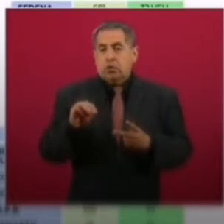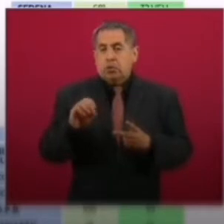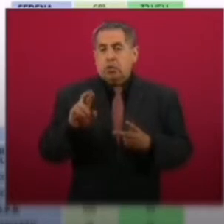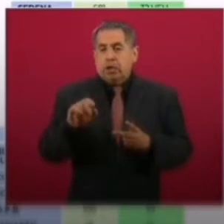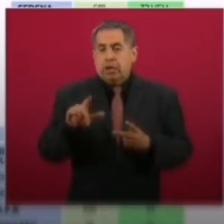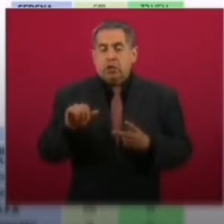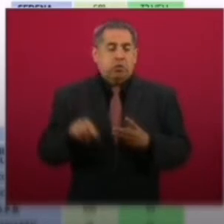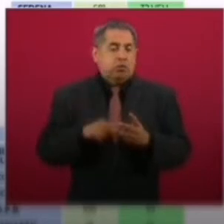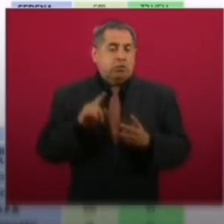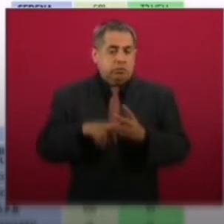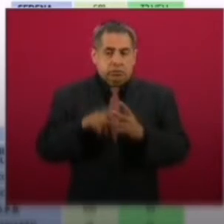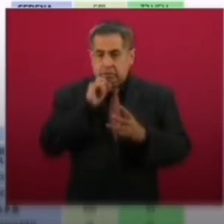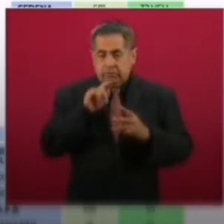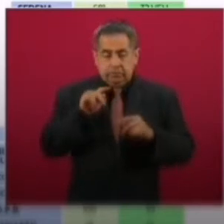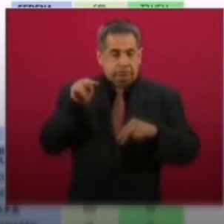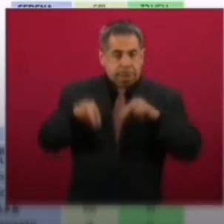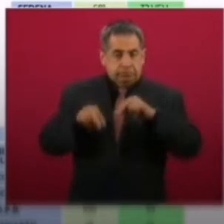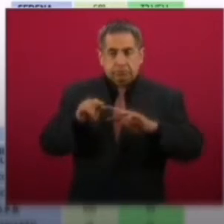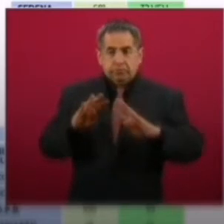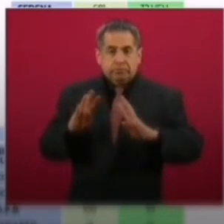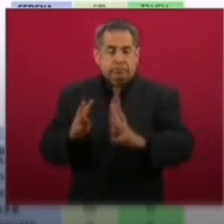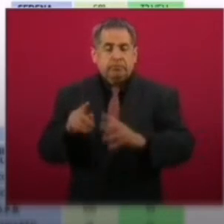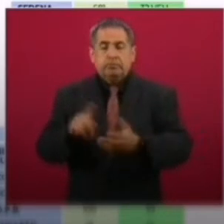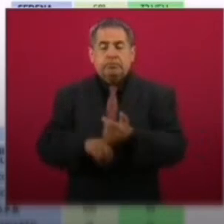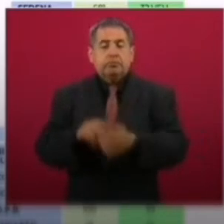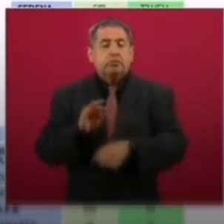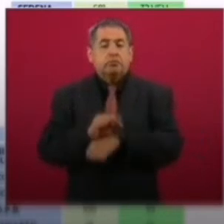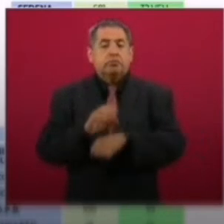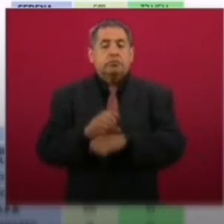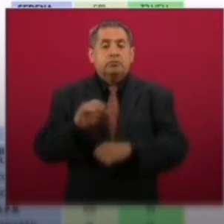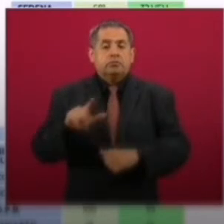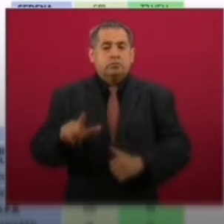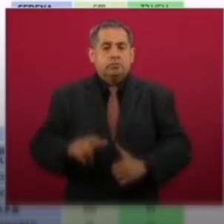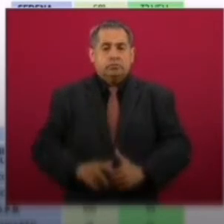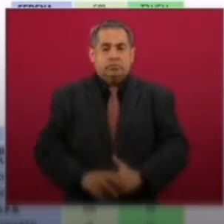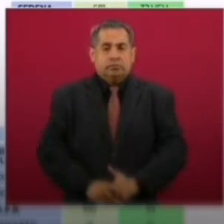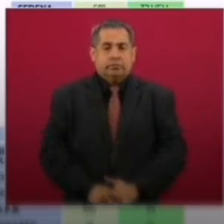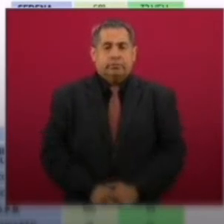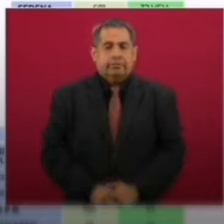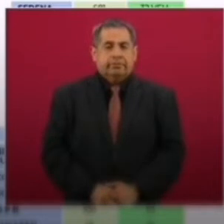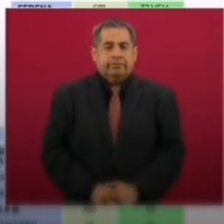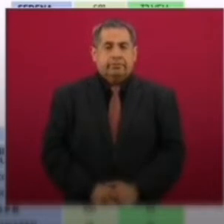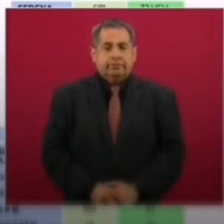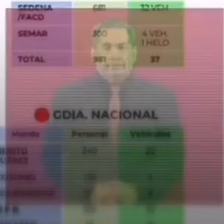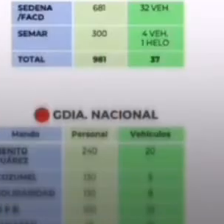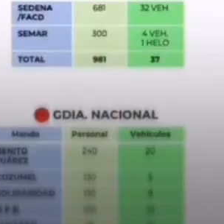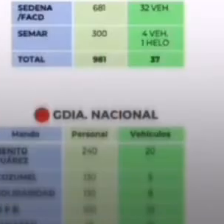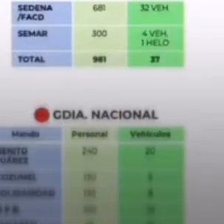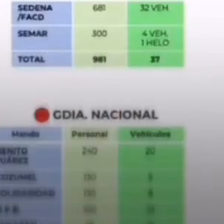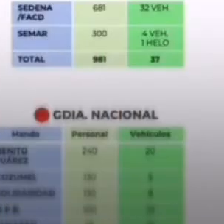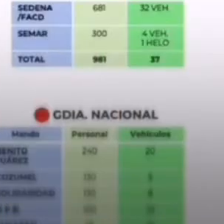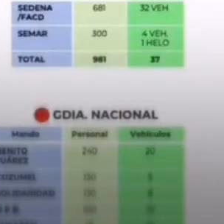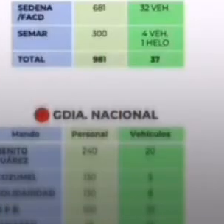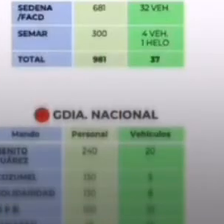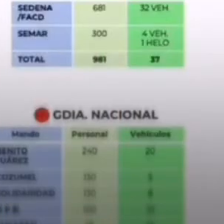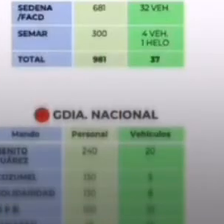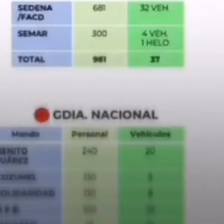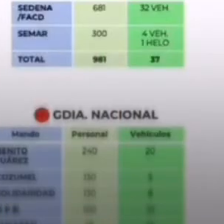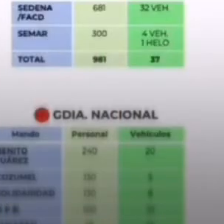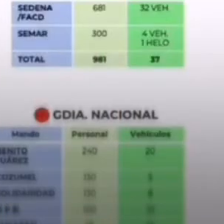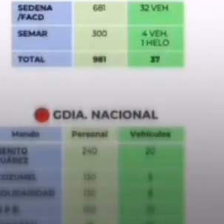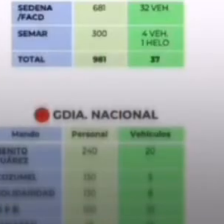Tenemos autoridades de Protección Civil, de Conagua, de la Comisión Federal de Electricidad, de Conafor,